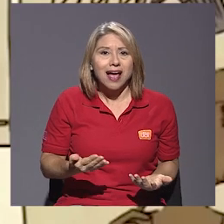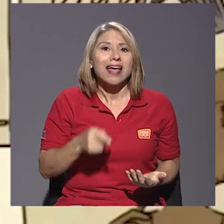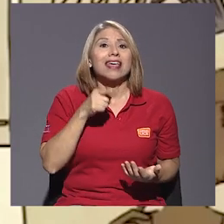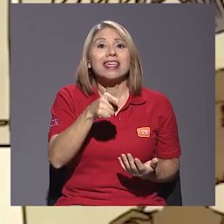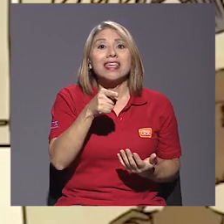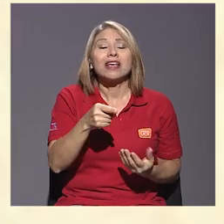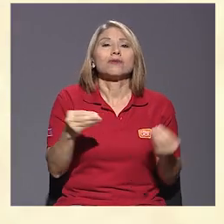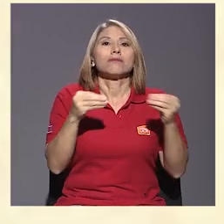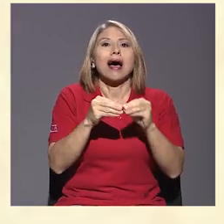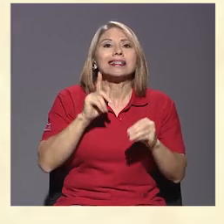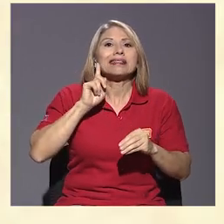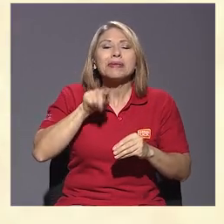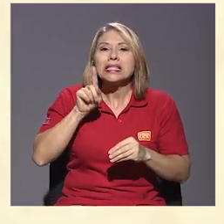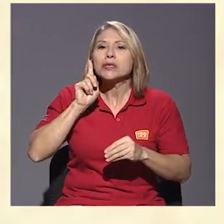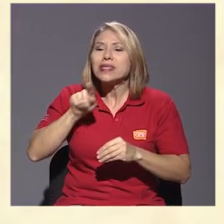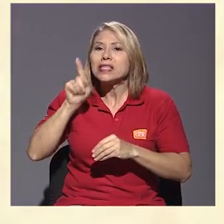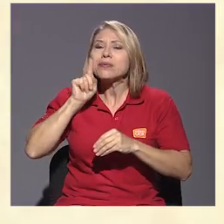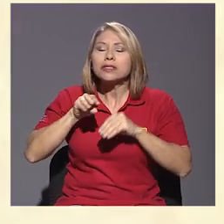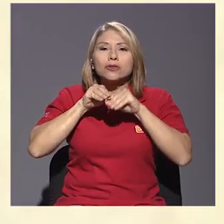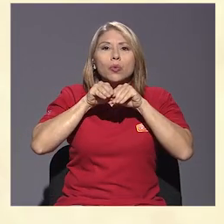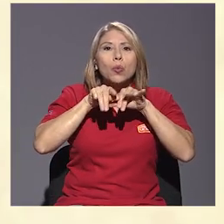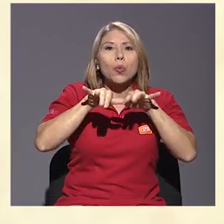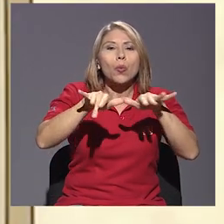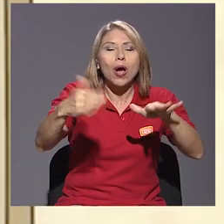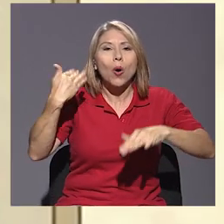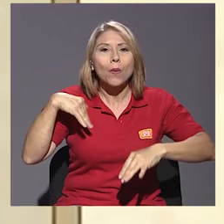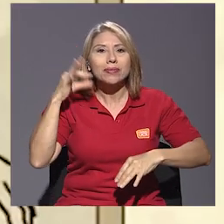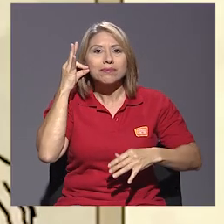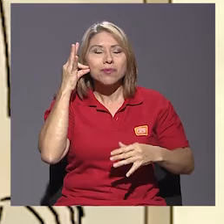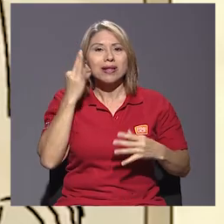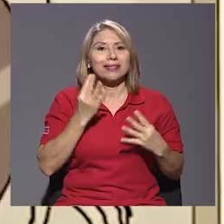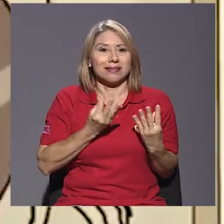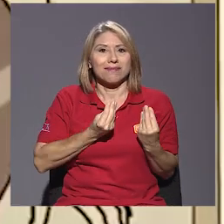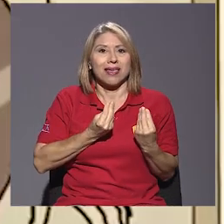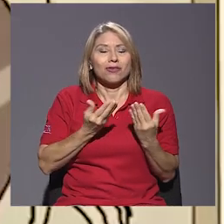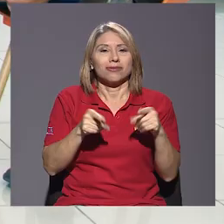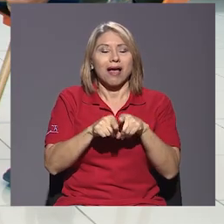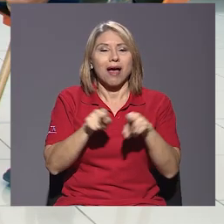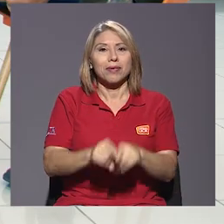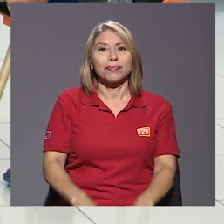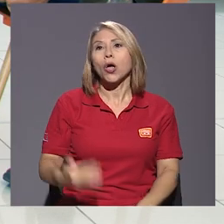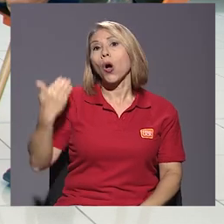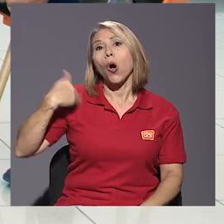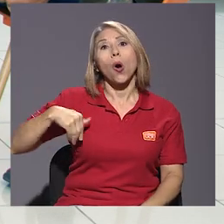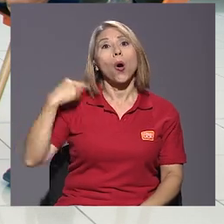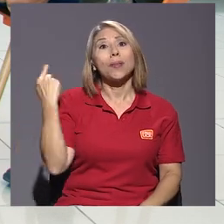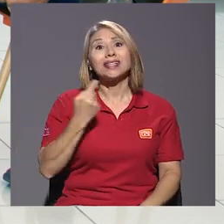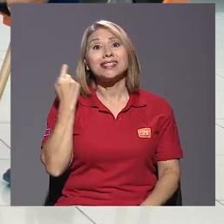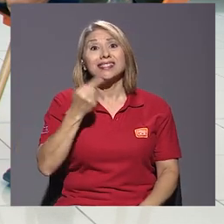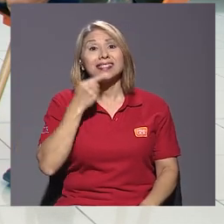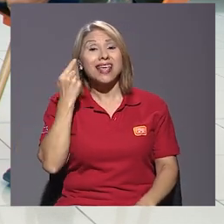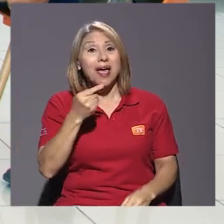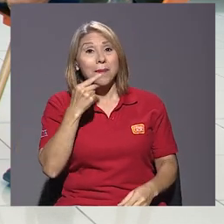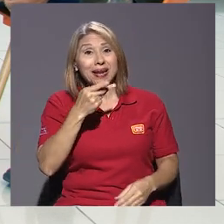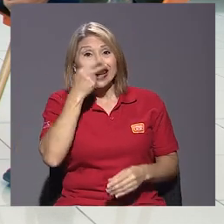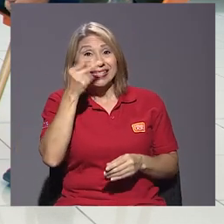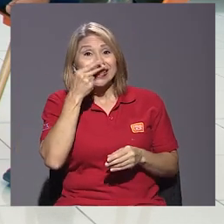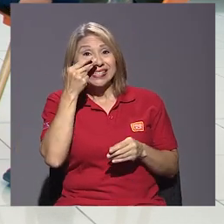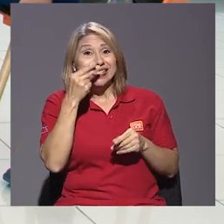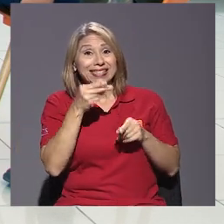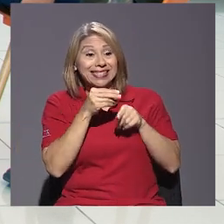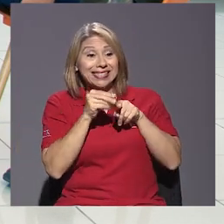llena más de mitos y más de miedos a los hombres y a las mujeres. ¿Los hombres siempre se riegan? No.